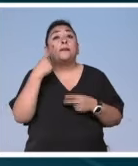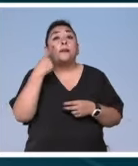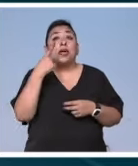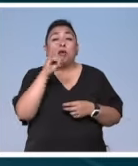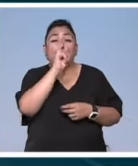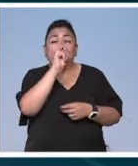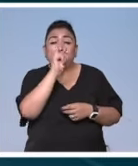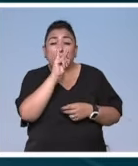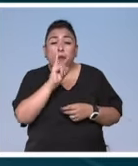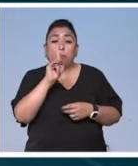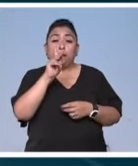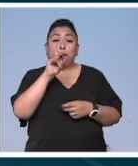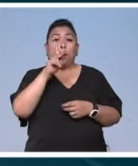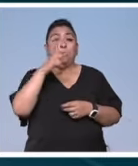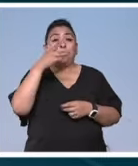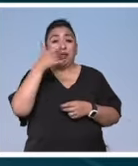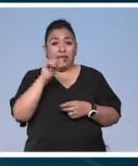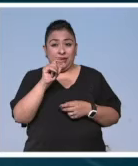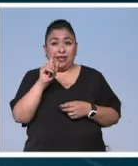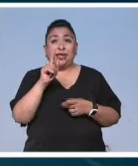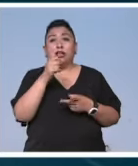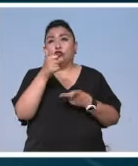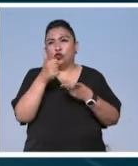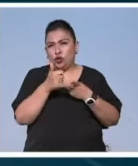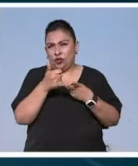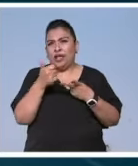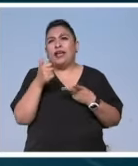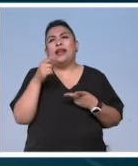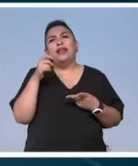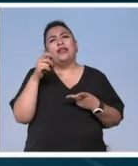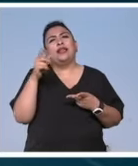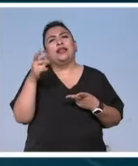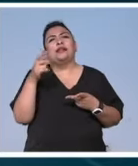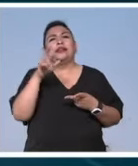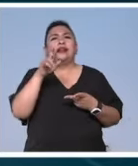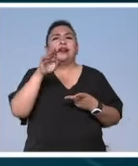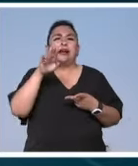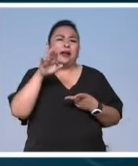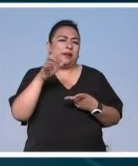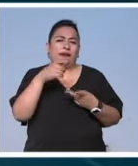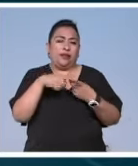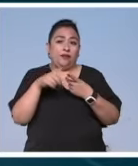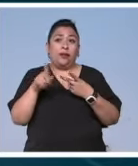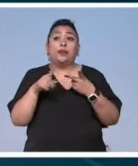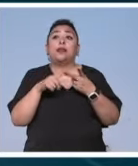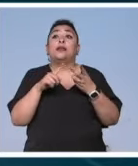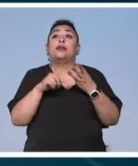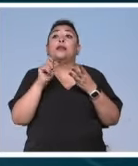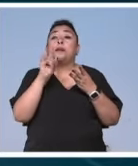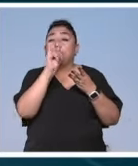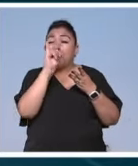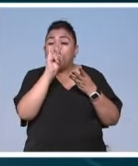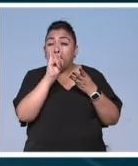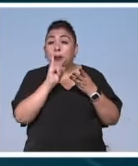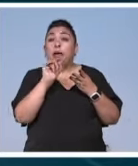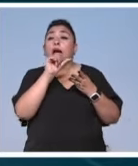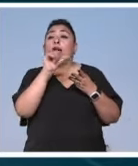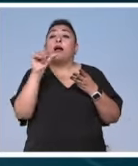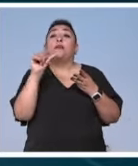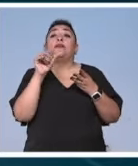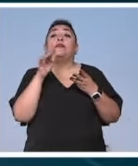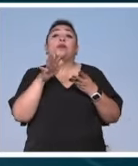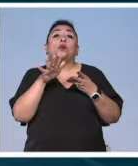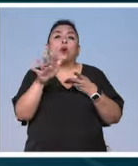mosaicos de Pompeya, de ciudades bizantinas como Rávena y también mosaicos dedicados,